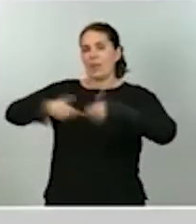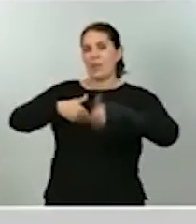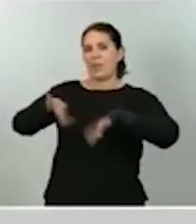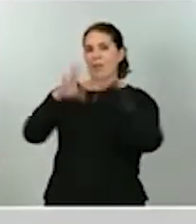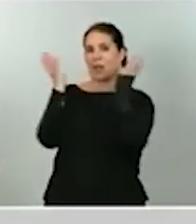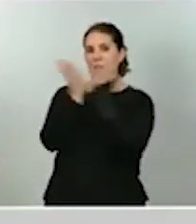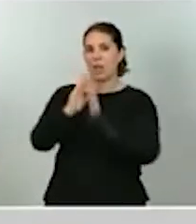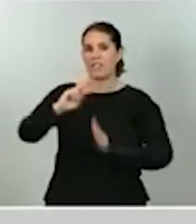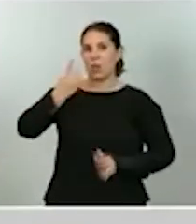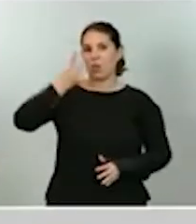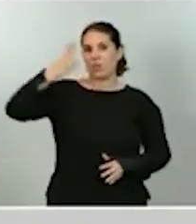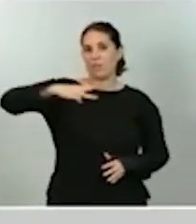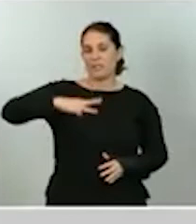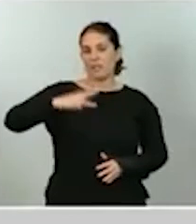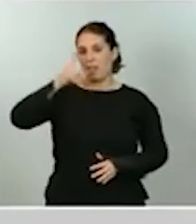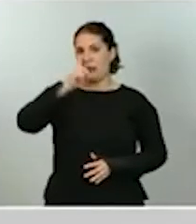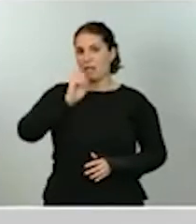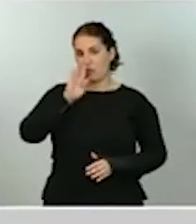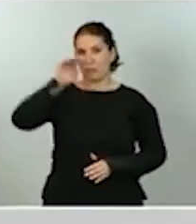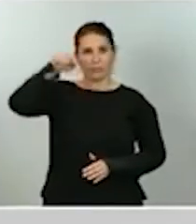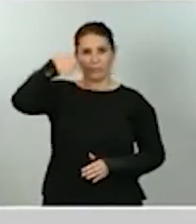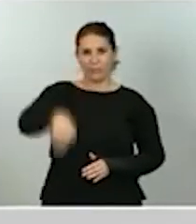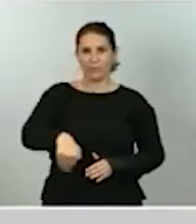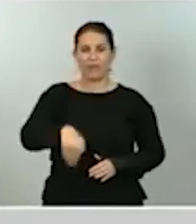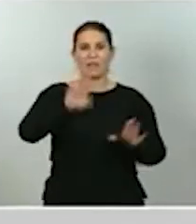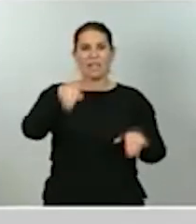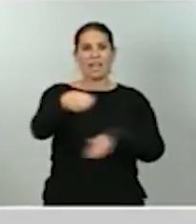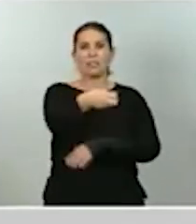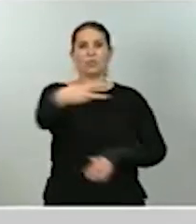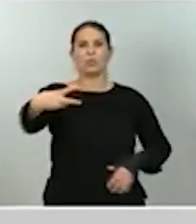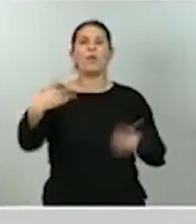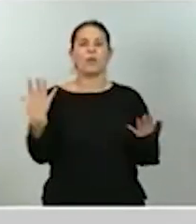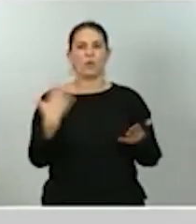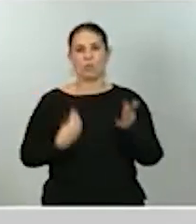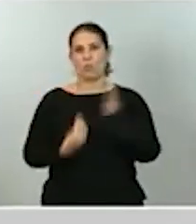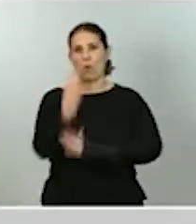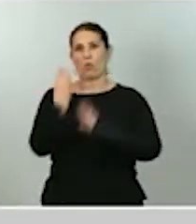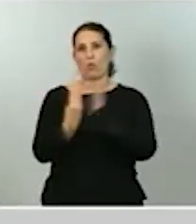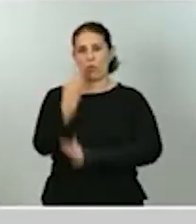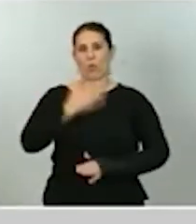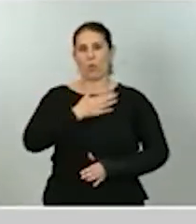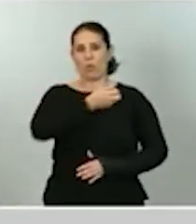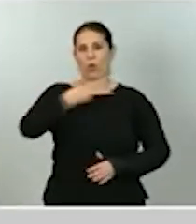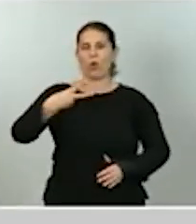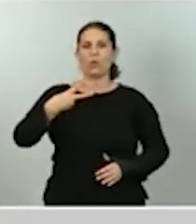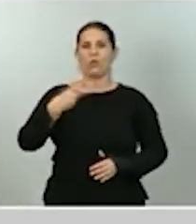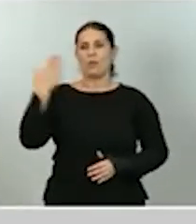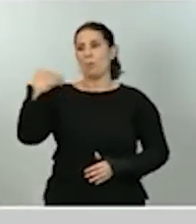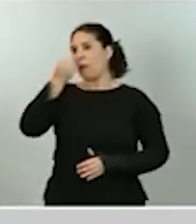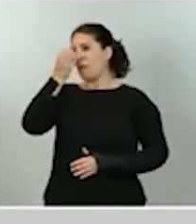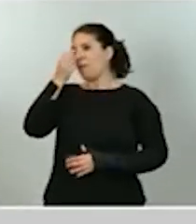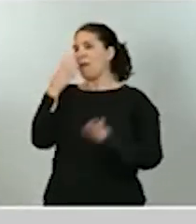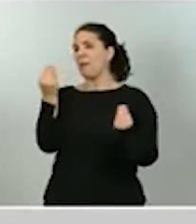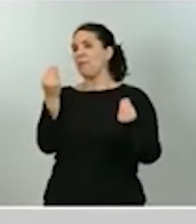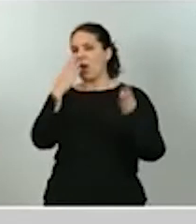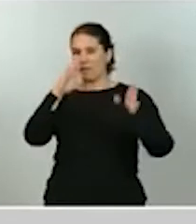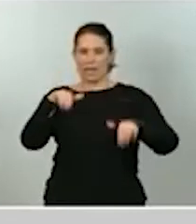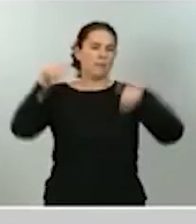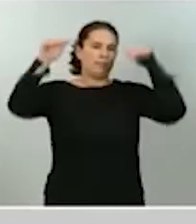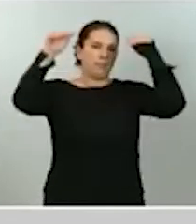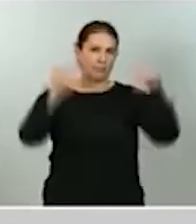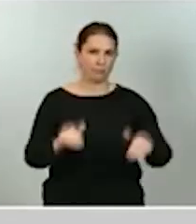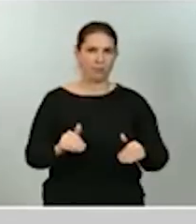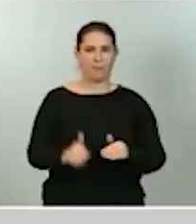del año, la producción cayó más de lo que preveíamos en primavera, estamos hablando de los meses de la hibernación,